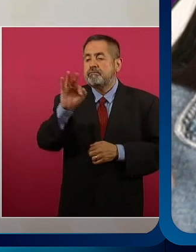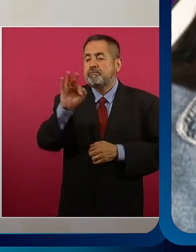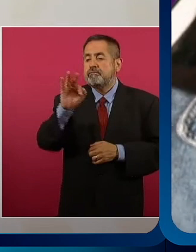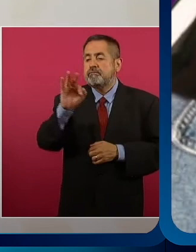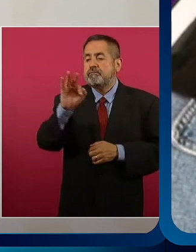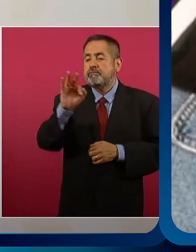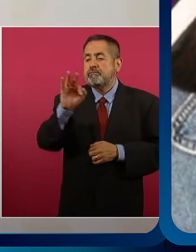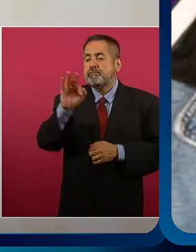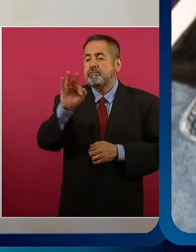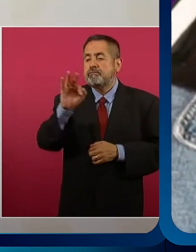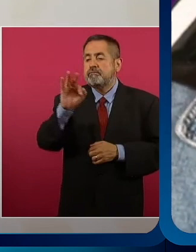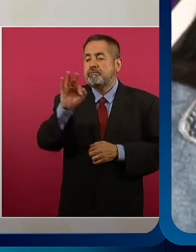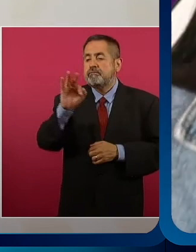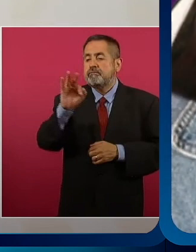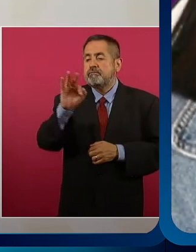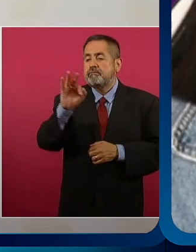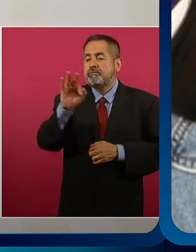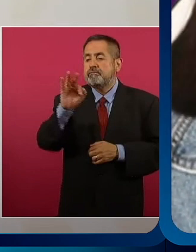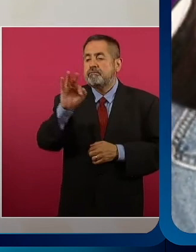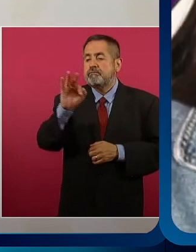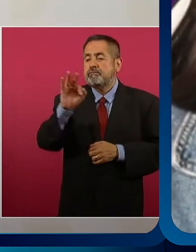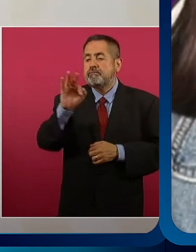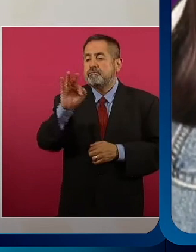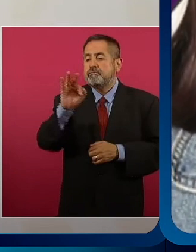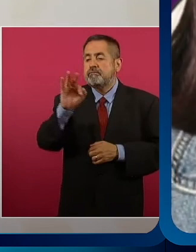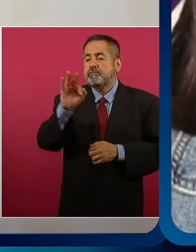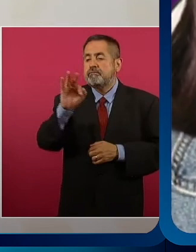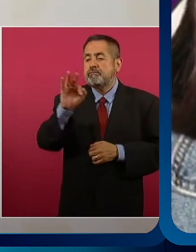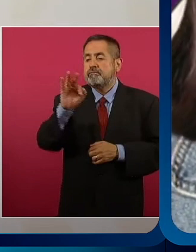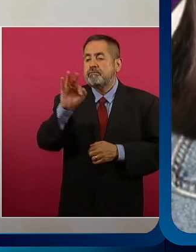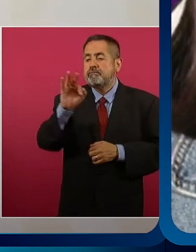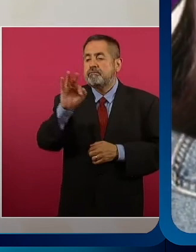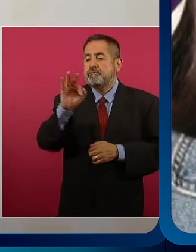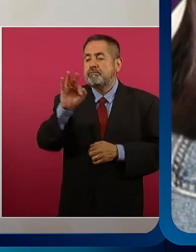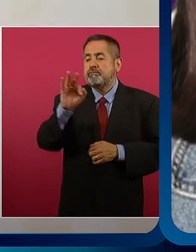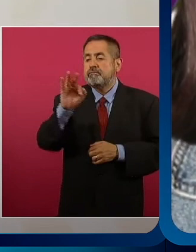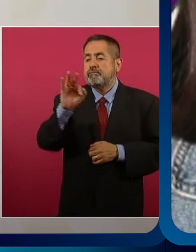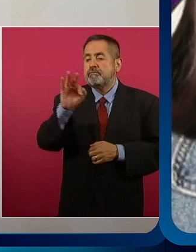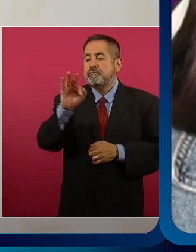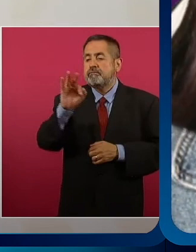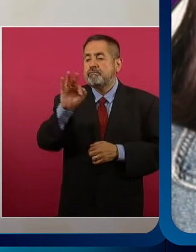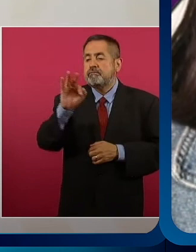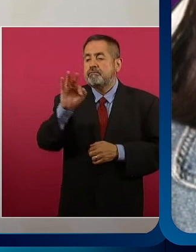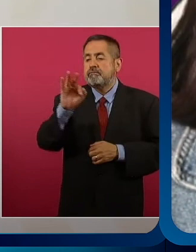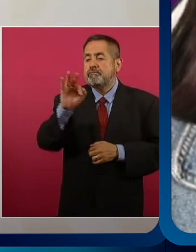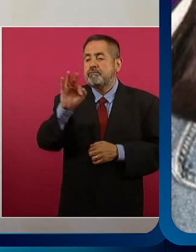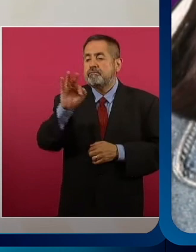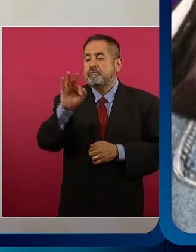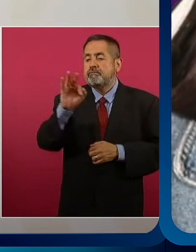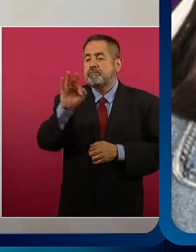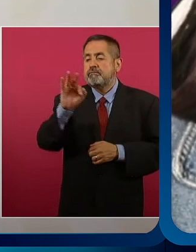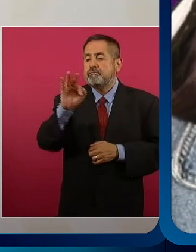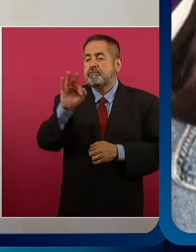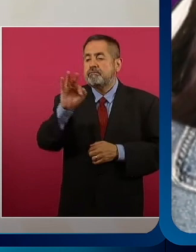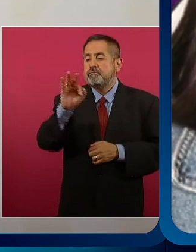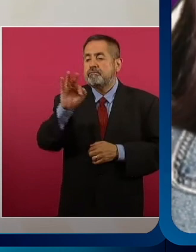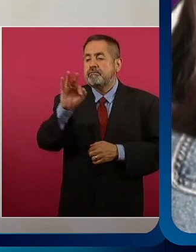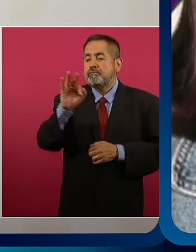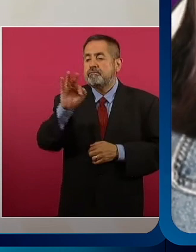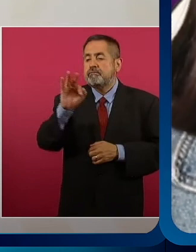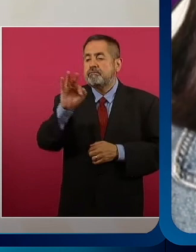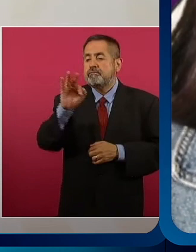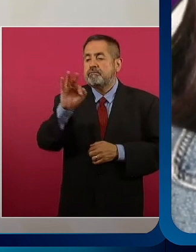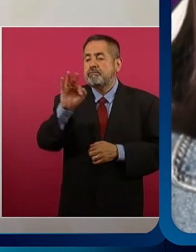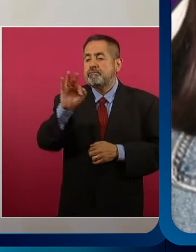limpiar, caminar y se sigue limpiando el poder ejecutivo, pero ha sido gracias al liderazgo que ha tenido el presidente Andrés